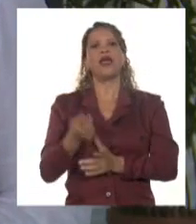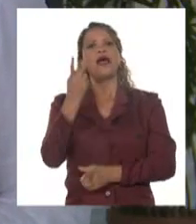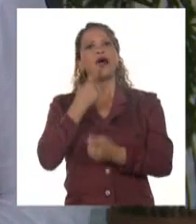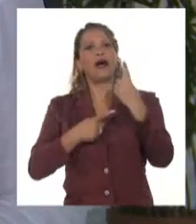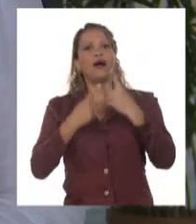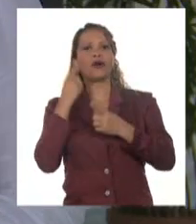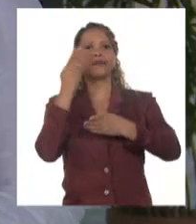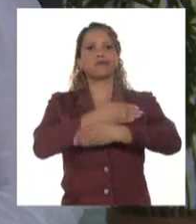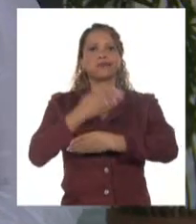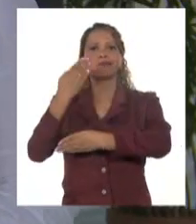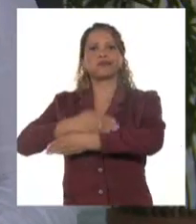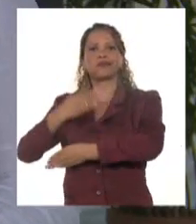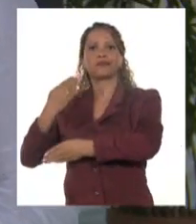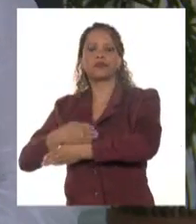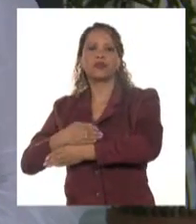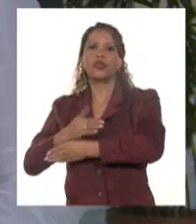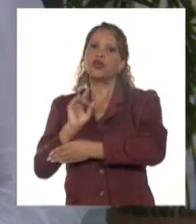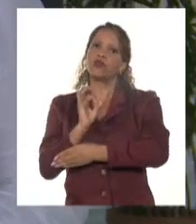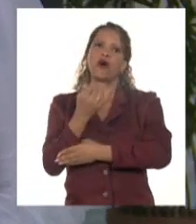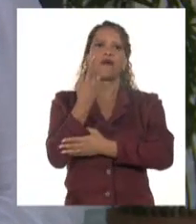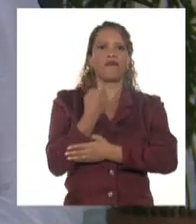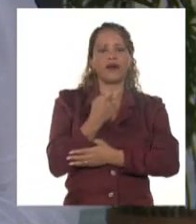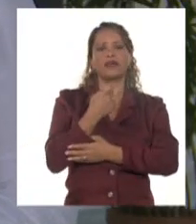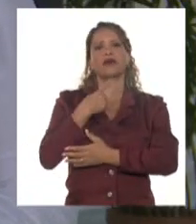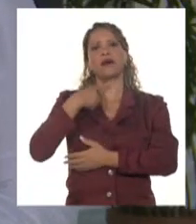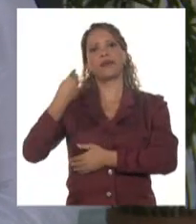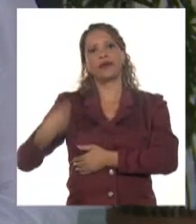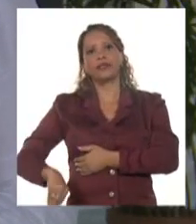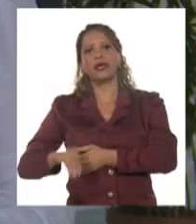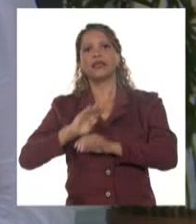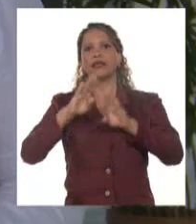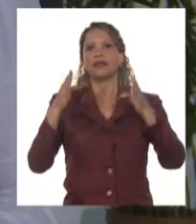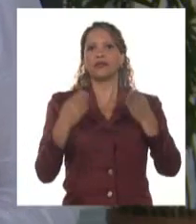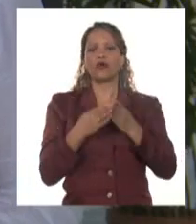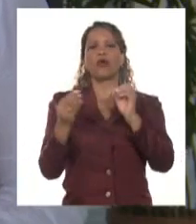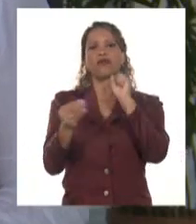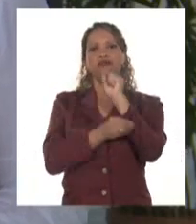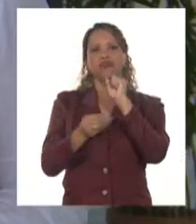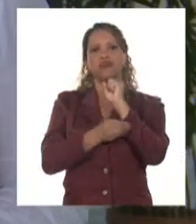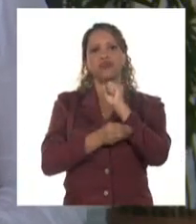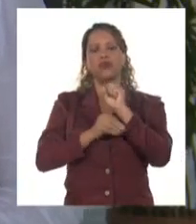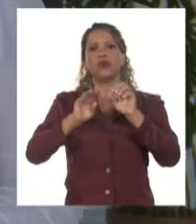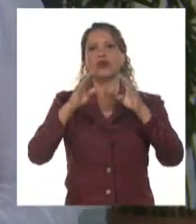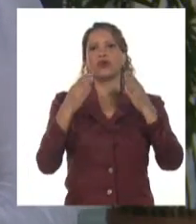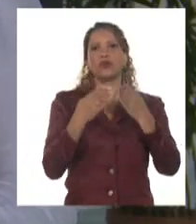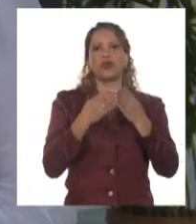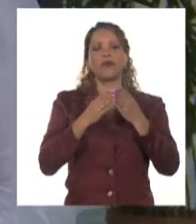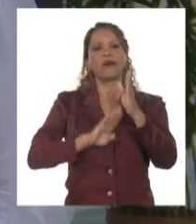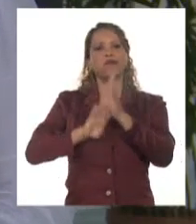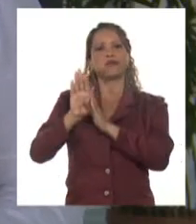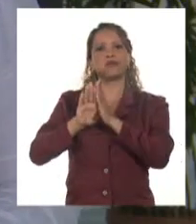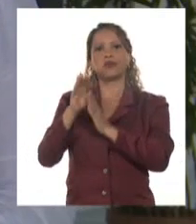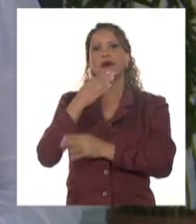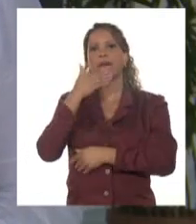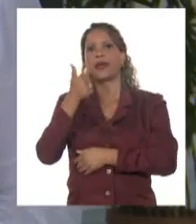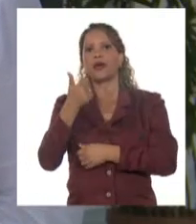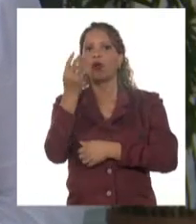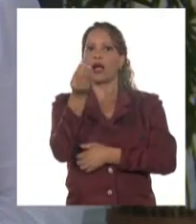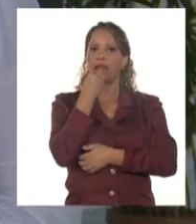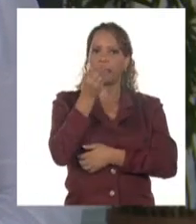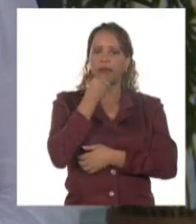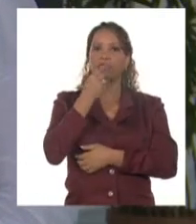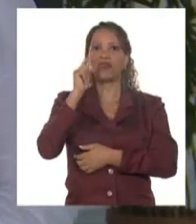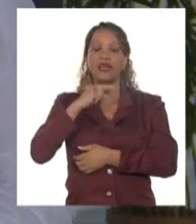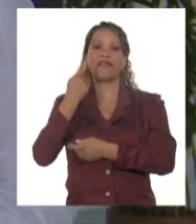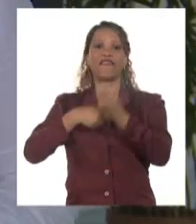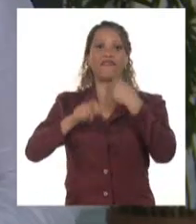limitaciones, no se aprovechan con eficiencia las potencialidades y las fortalezas para producir alimentos que todavía se importan